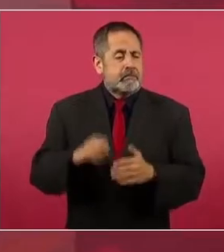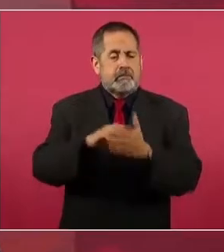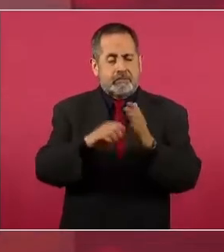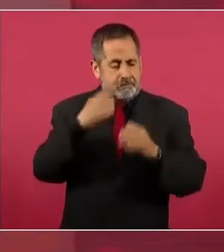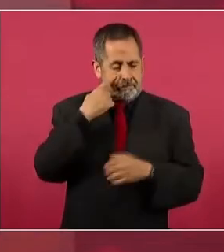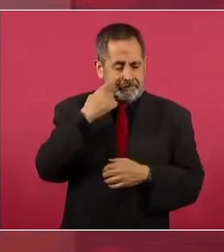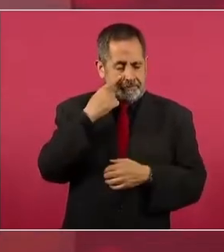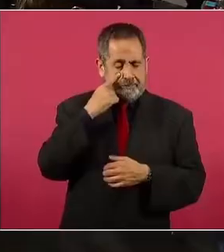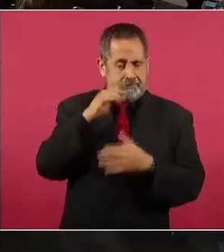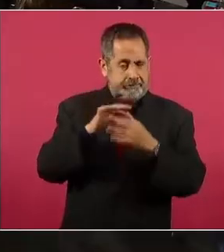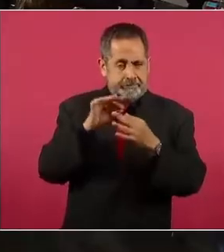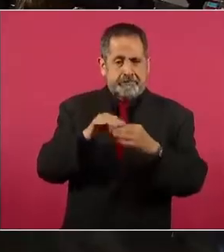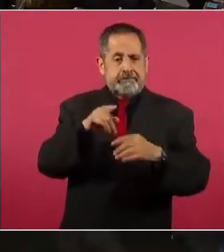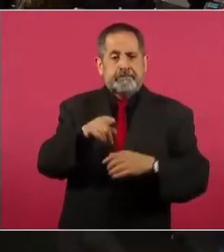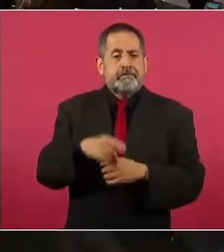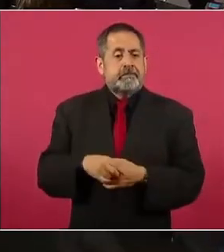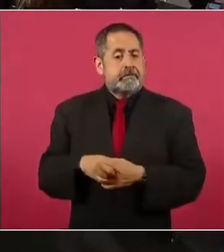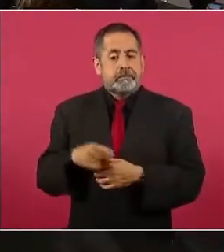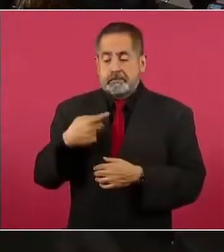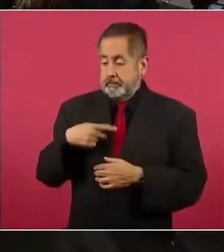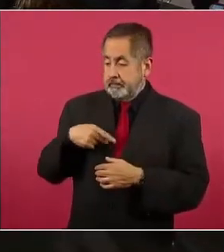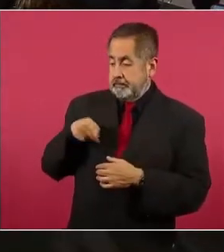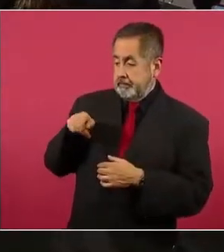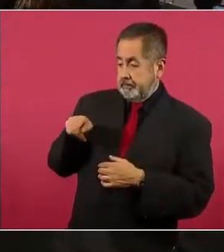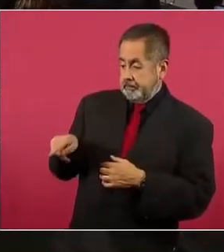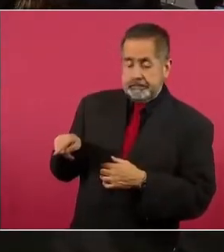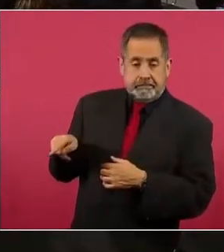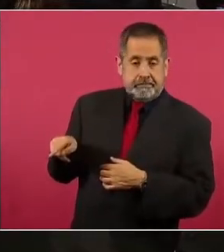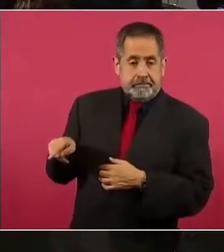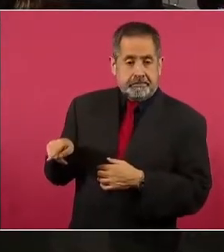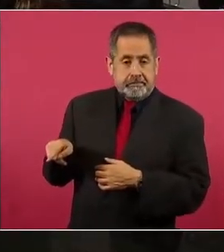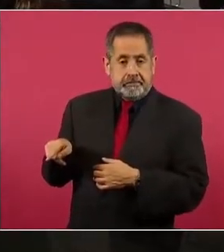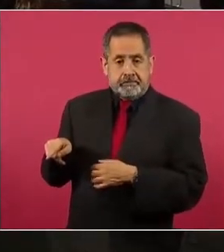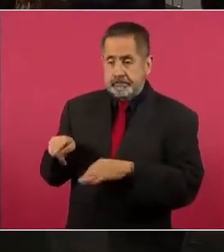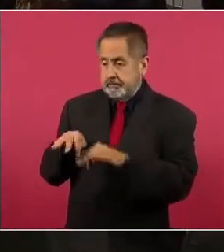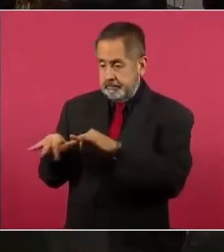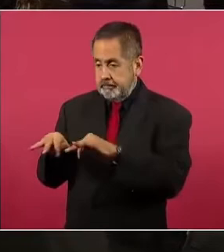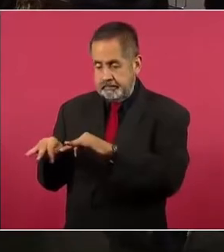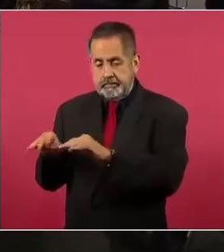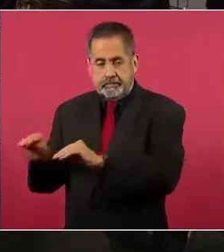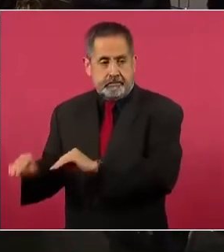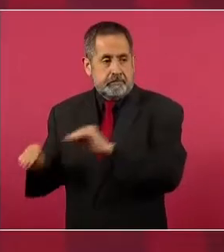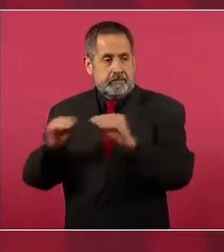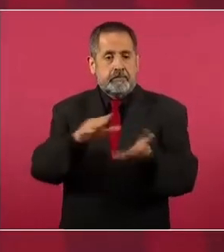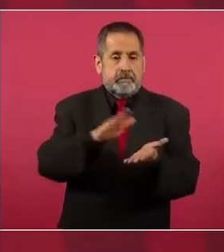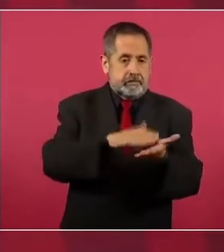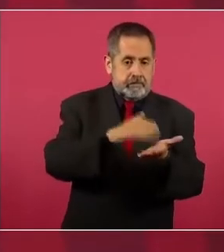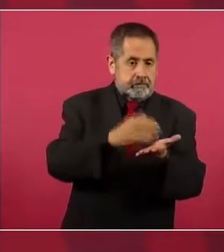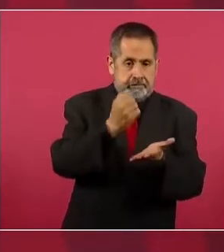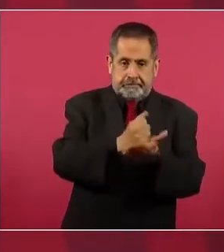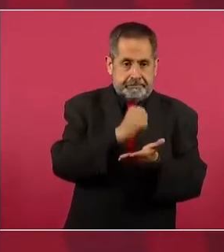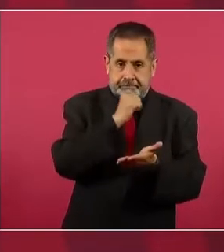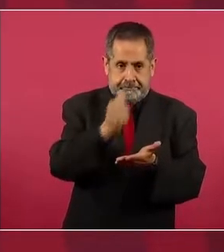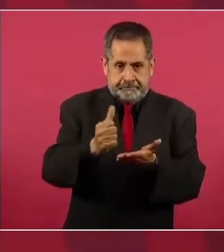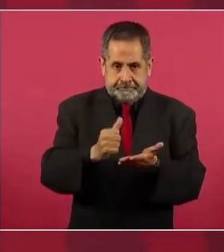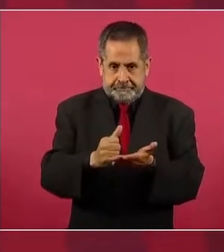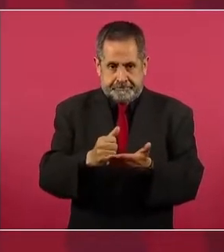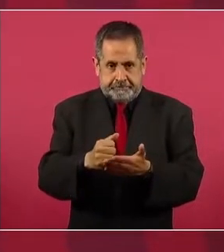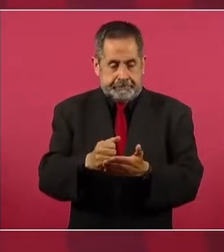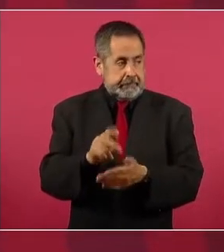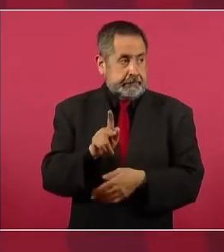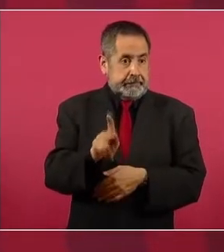no regularizado permite